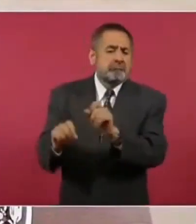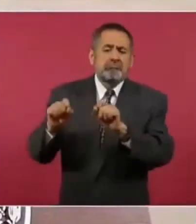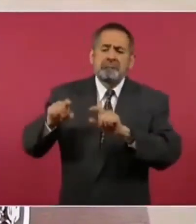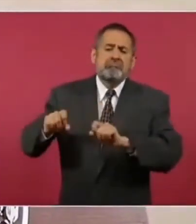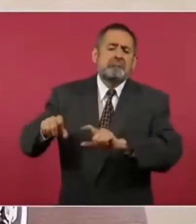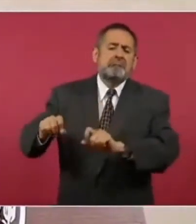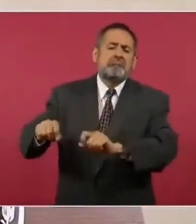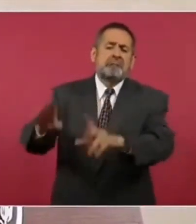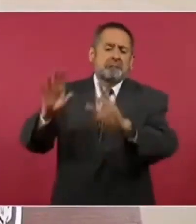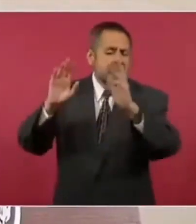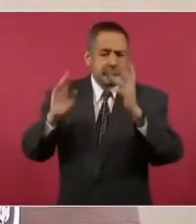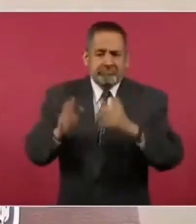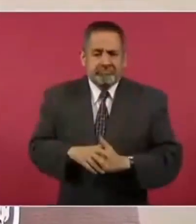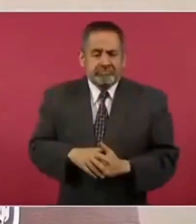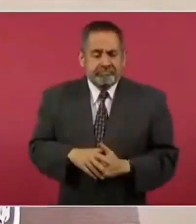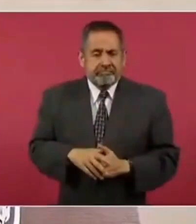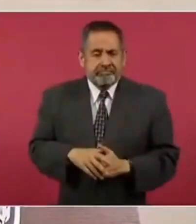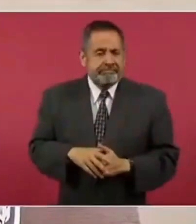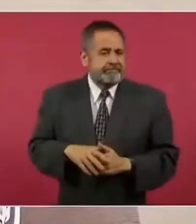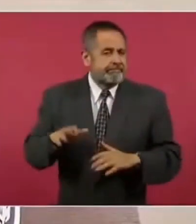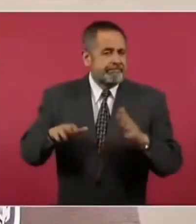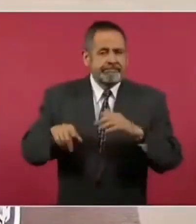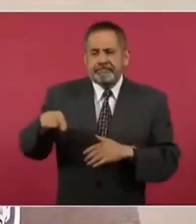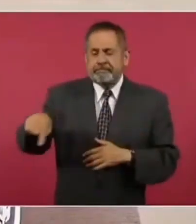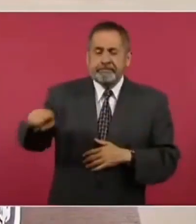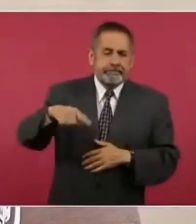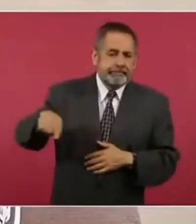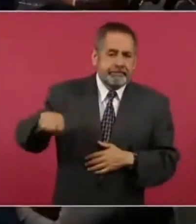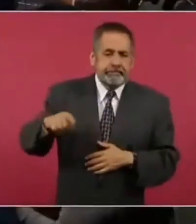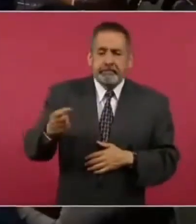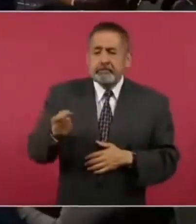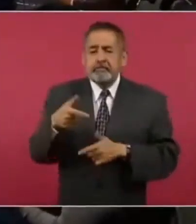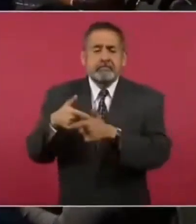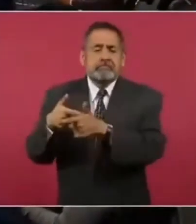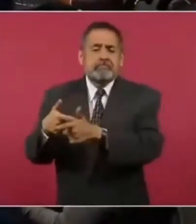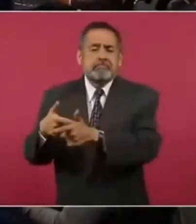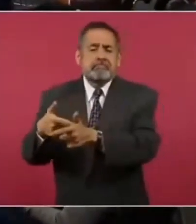a veces pues ahí fallecían